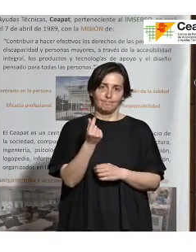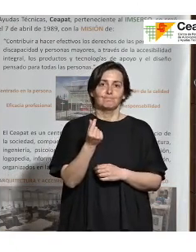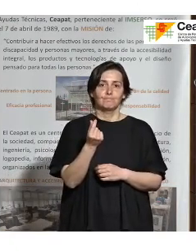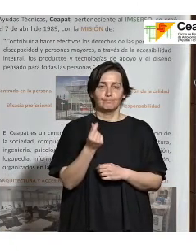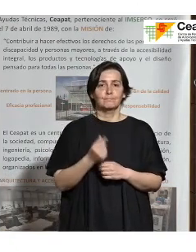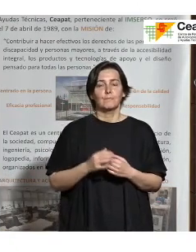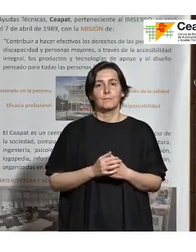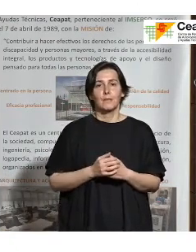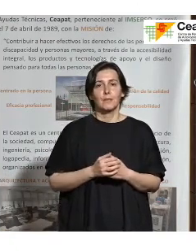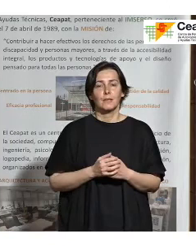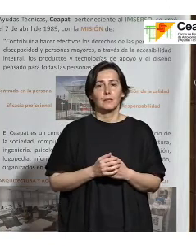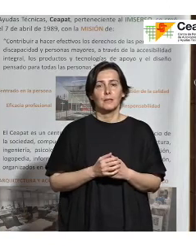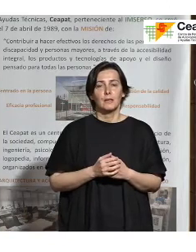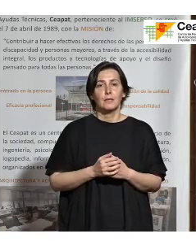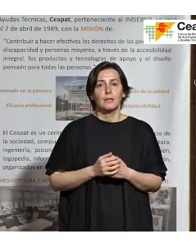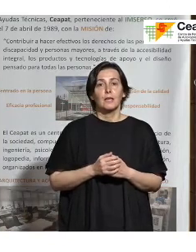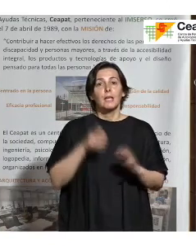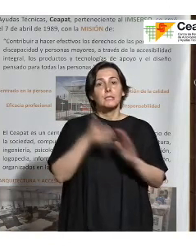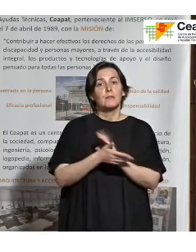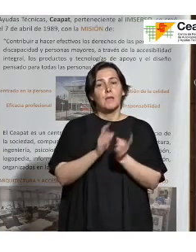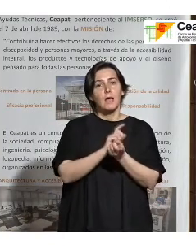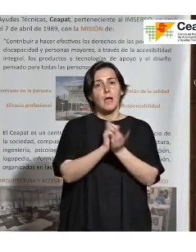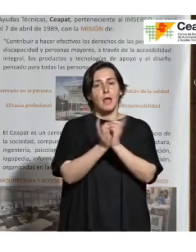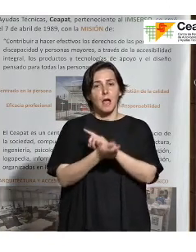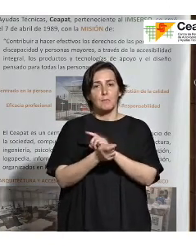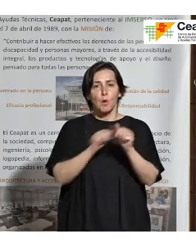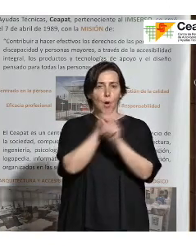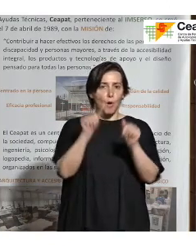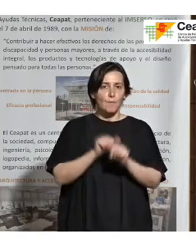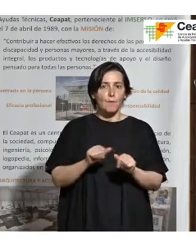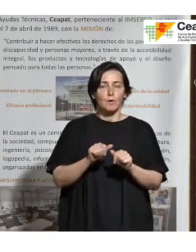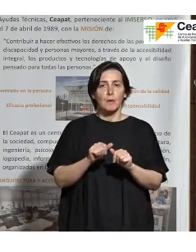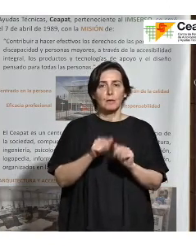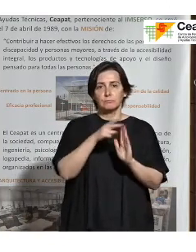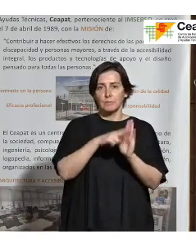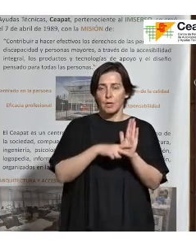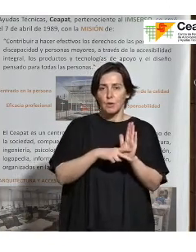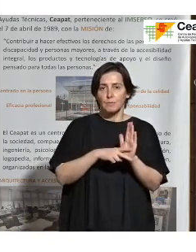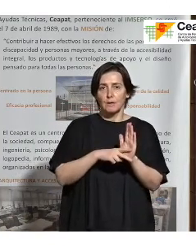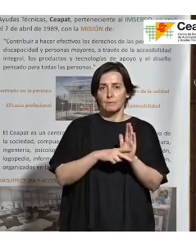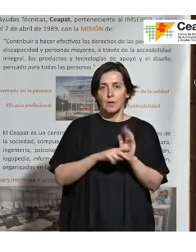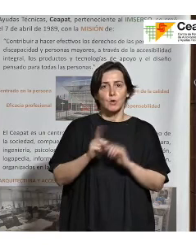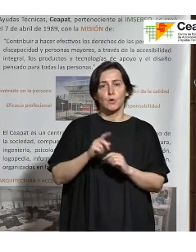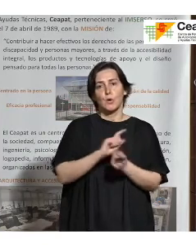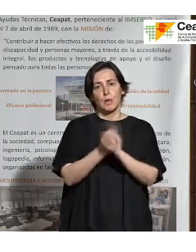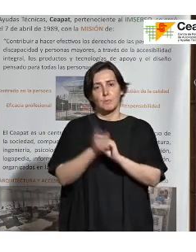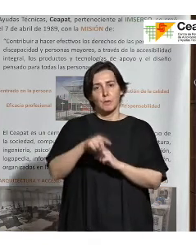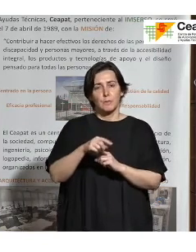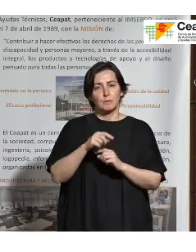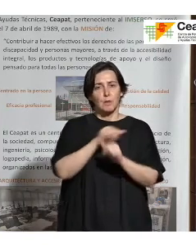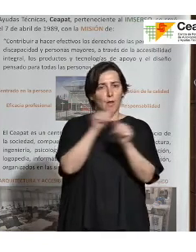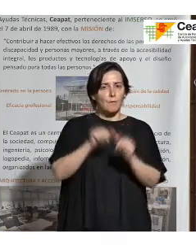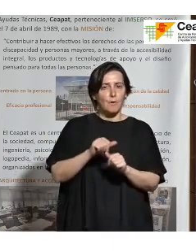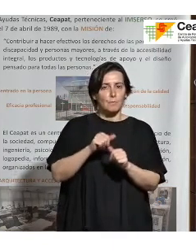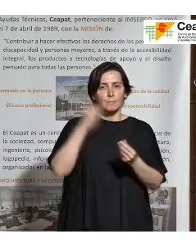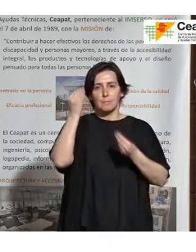y supone un cambio ya no solo en la forma de implementar una norma sino en la manera de pensar y de prestar un